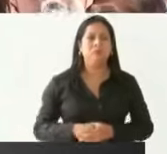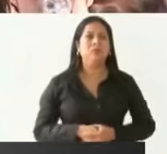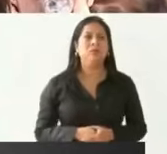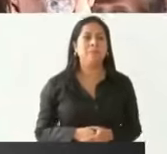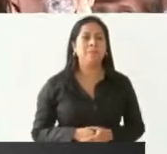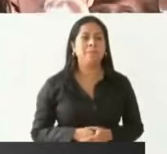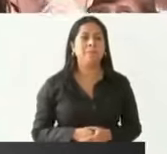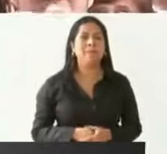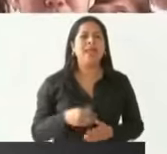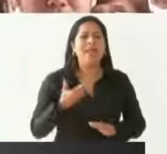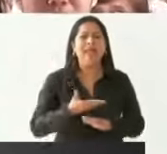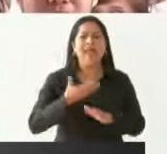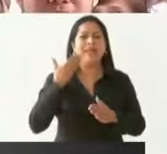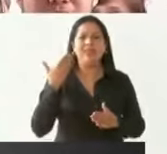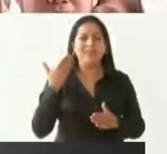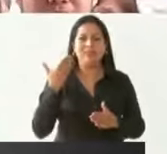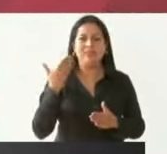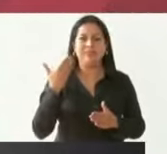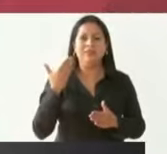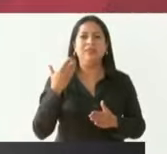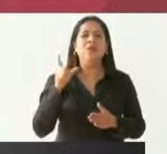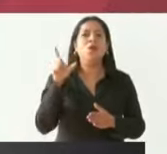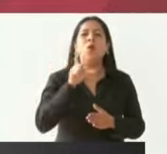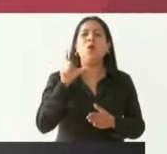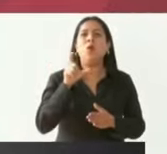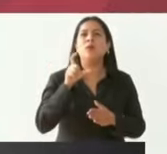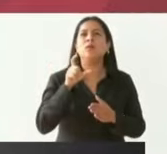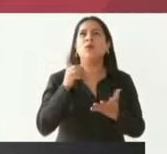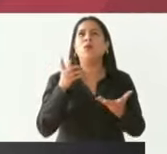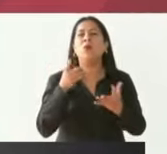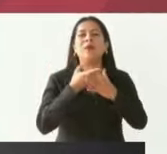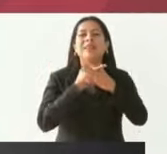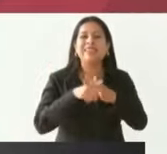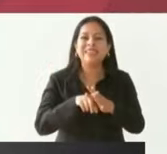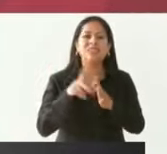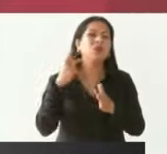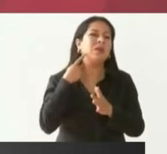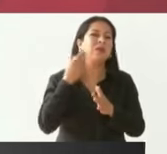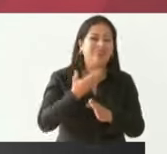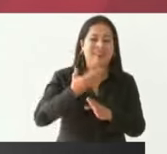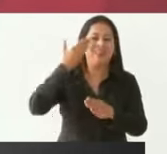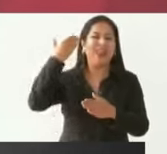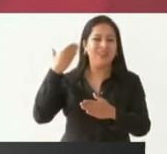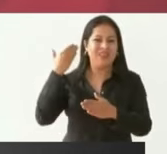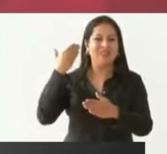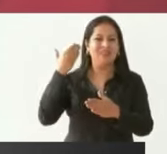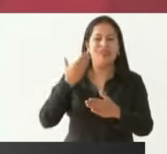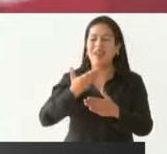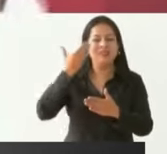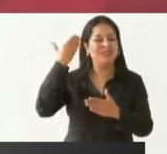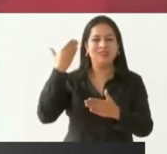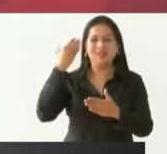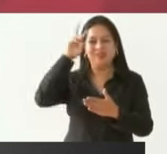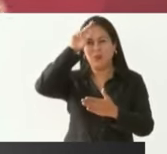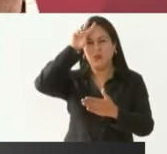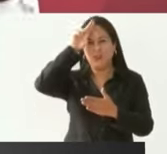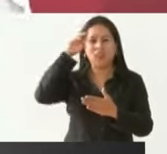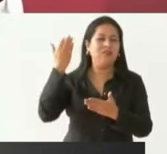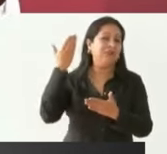Antes, cuando inició la política neoliberal, neoporfirista,